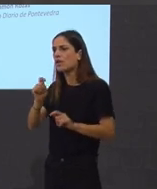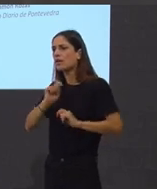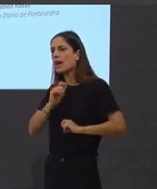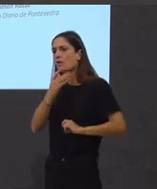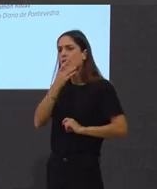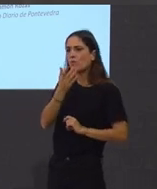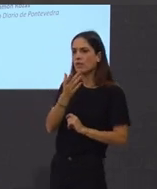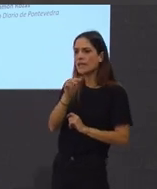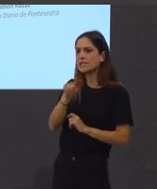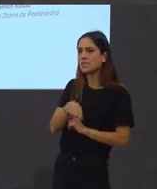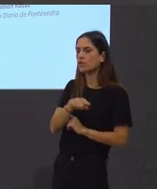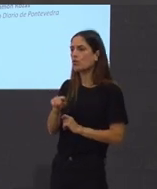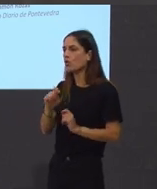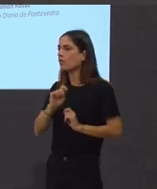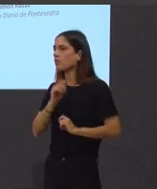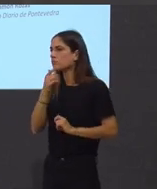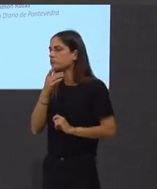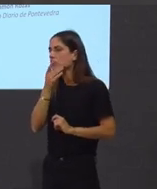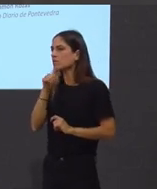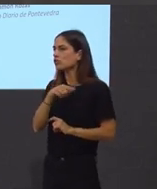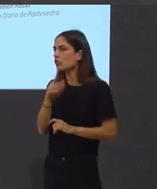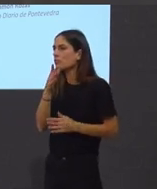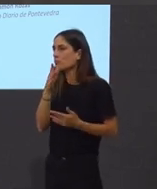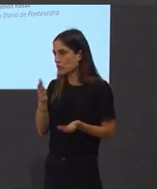e o que non? Que nos chamen profundos?